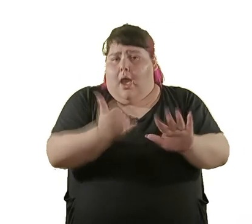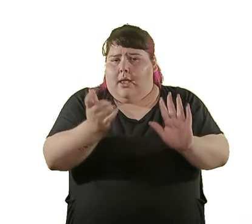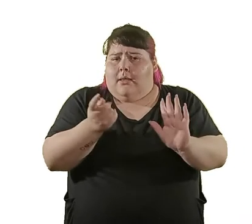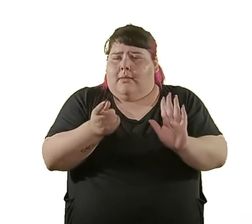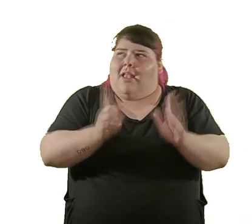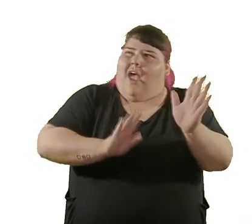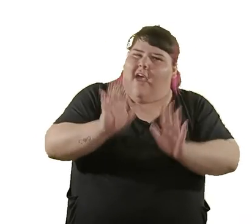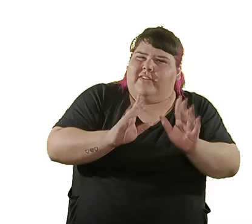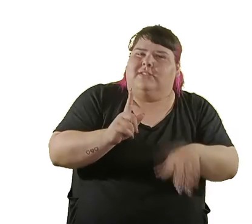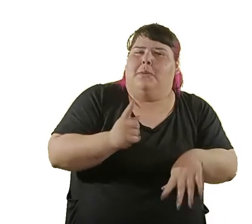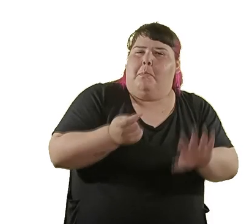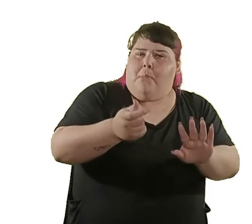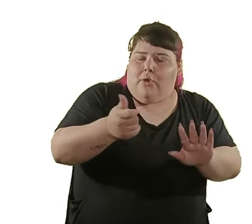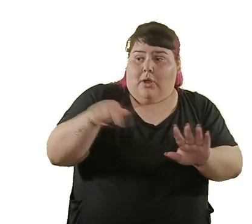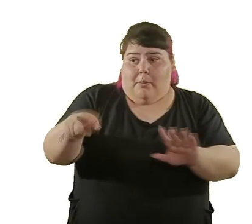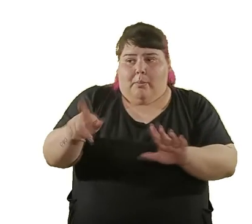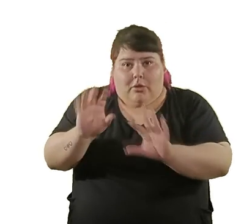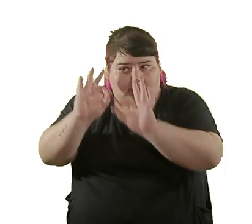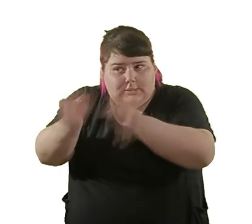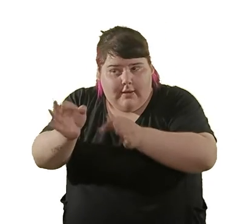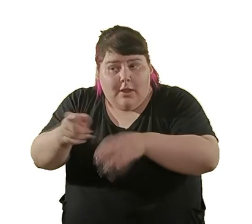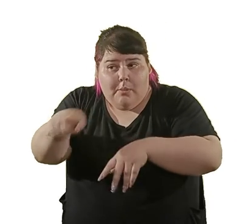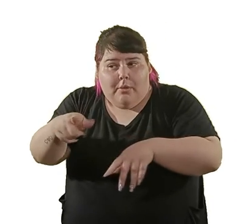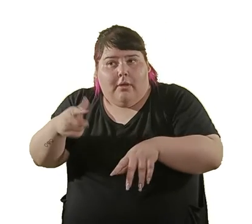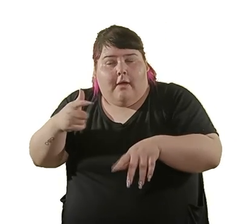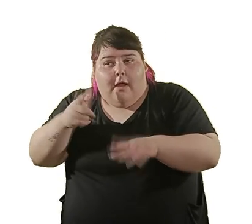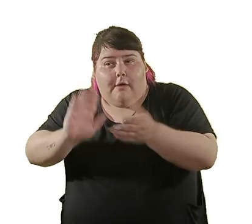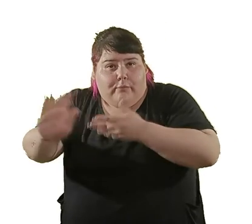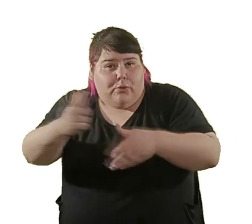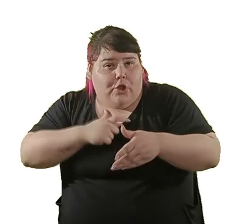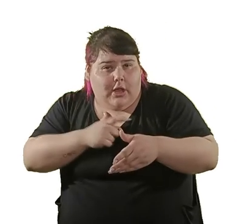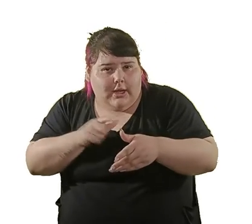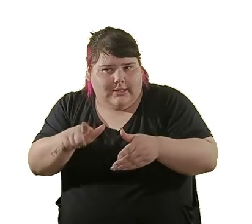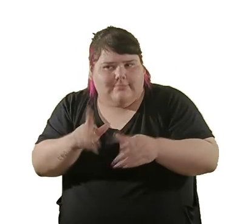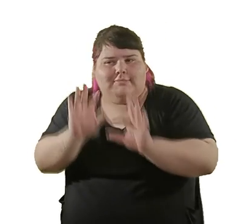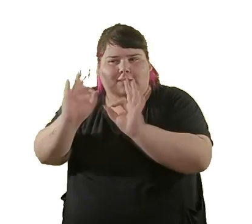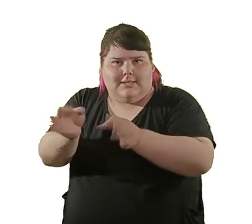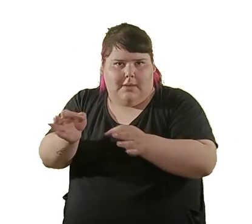es una posibilidad. Tenerlo en mente, cuando piensas a qué te querés dedicar, sabés que esto es una posibilidad.